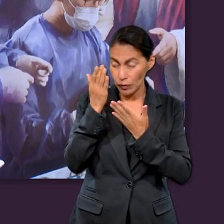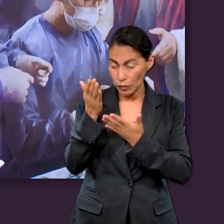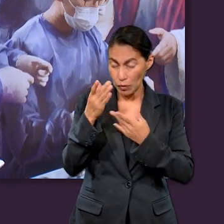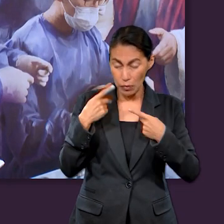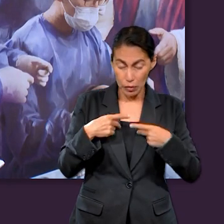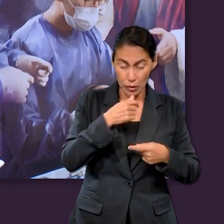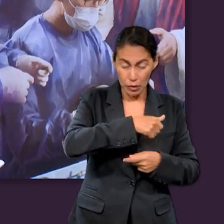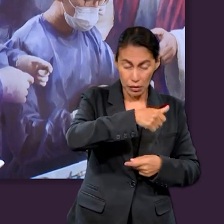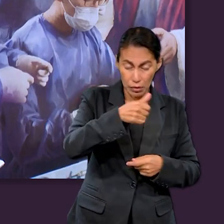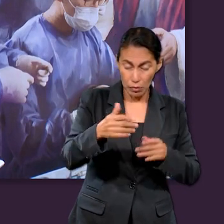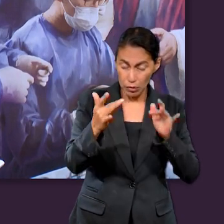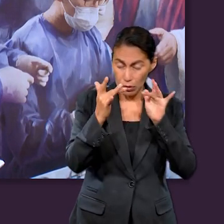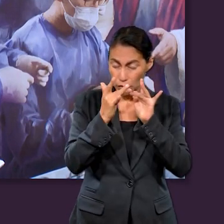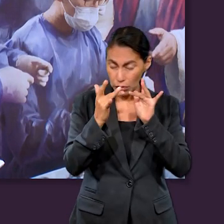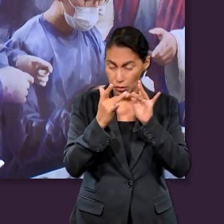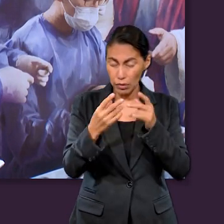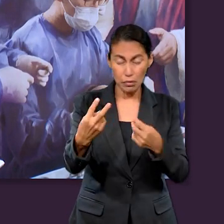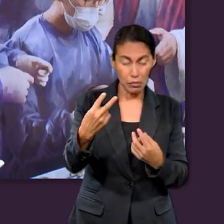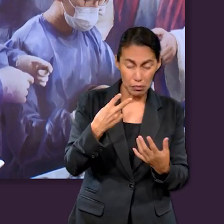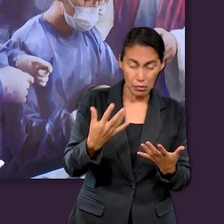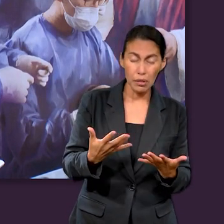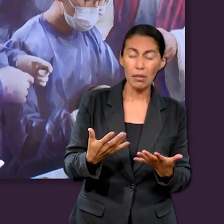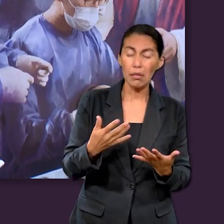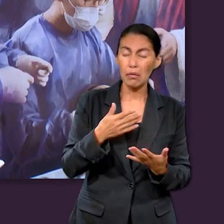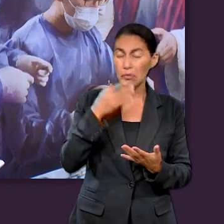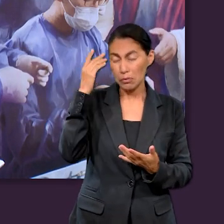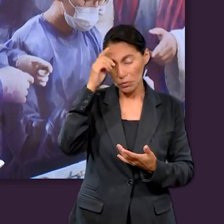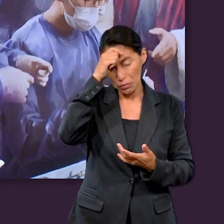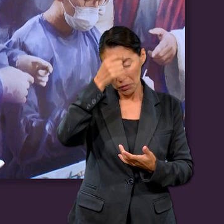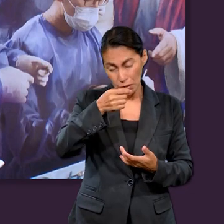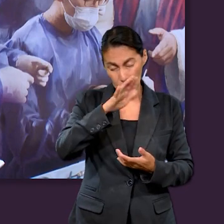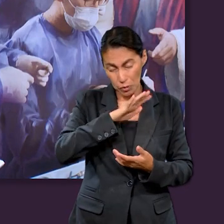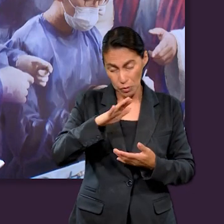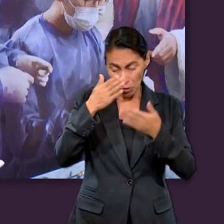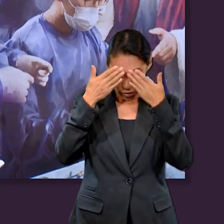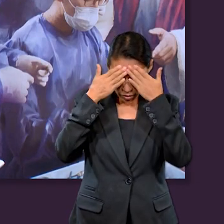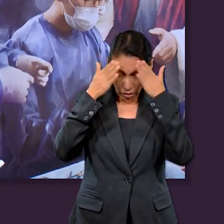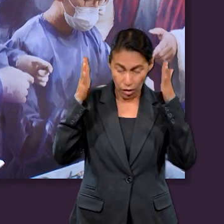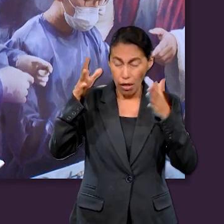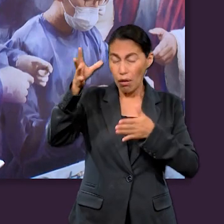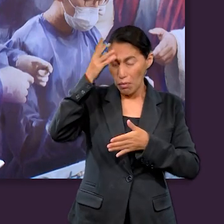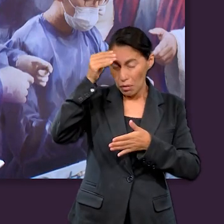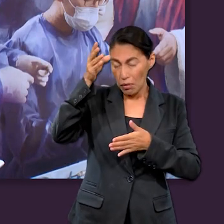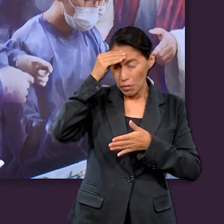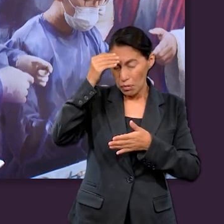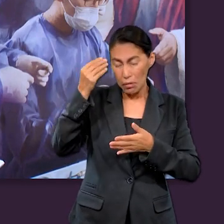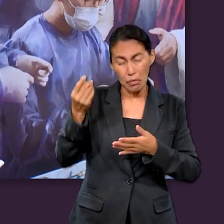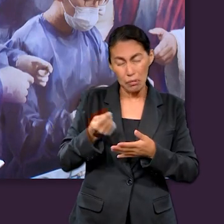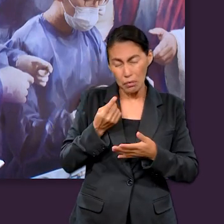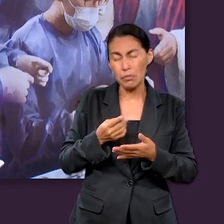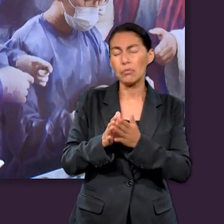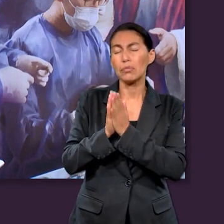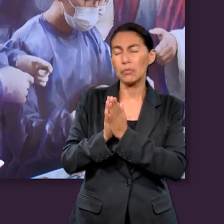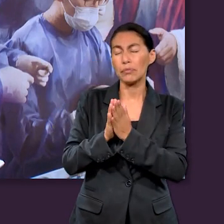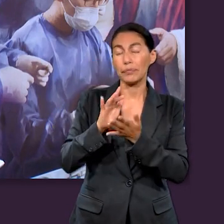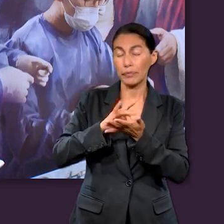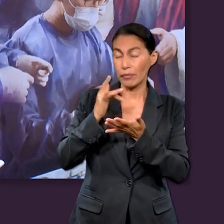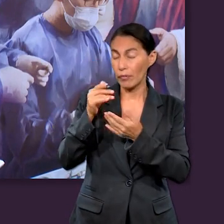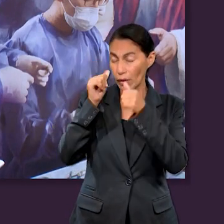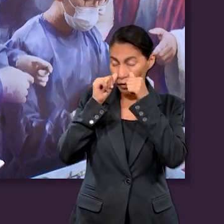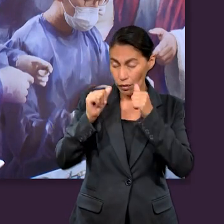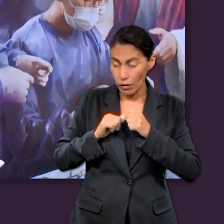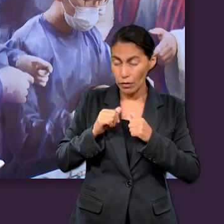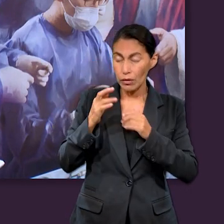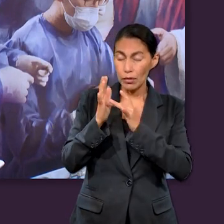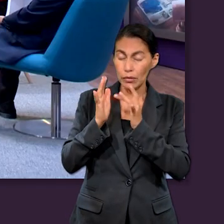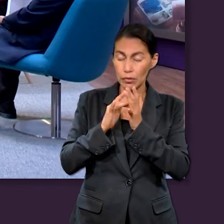que abra su corazón, y para que nos ayude, Señor, a obtener aprendizajes de vida eterna. Gracias por que nos escuchas, oramos en el nombre